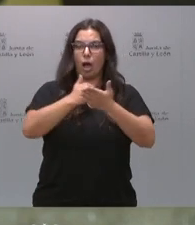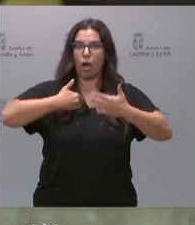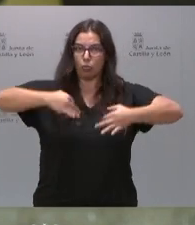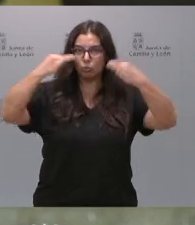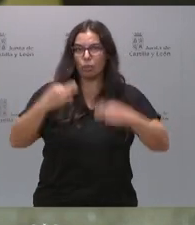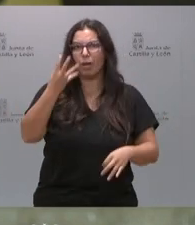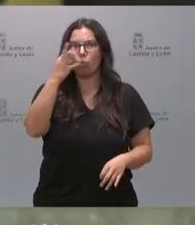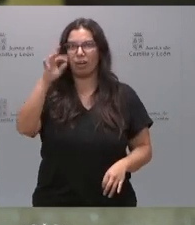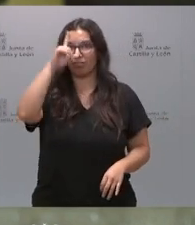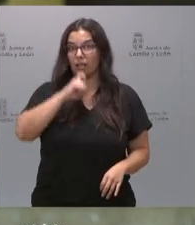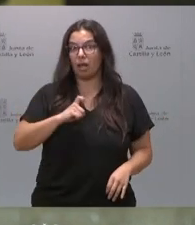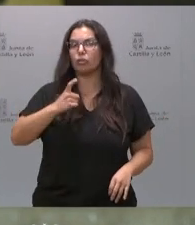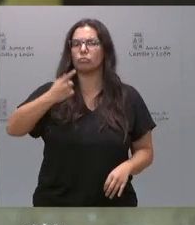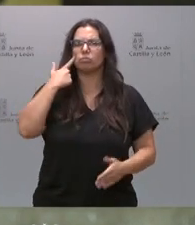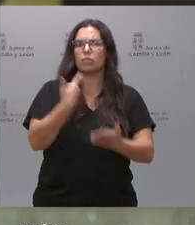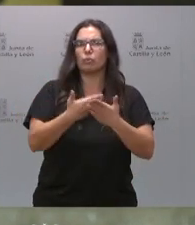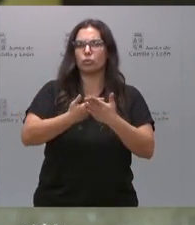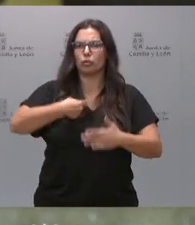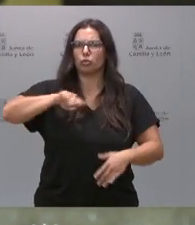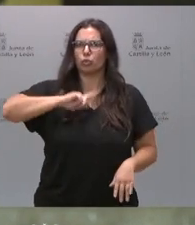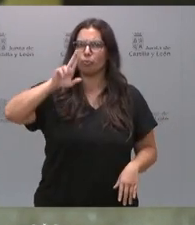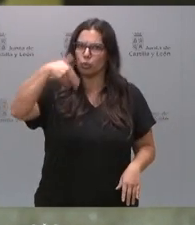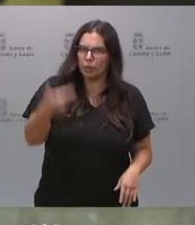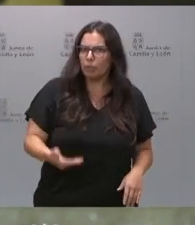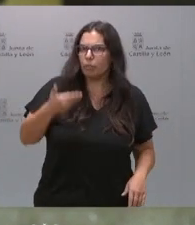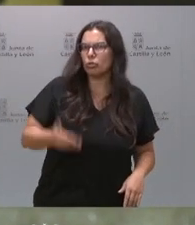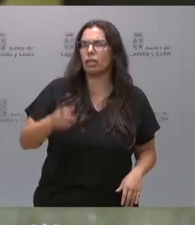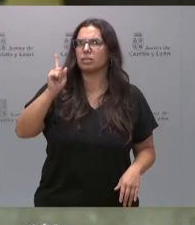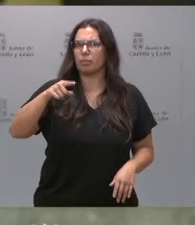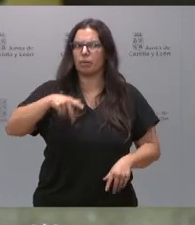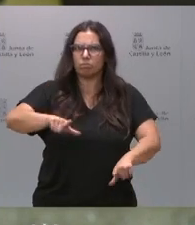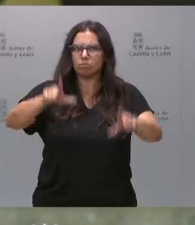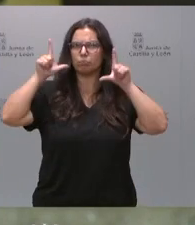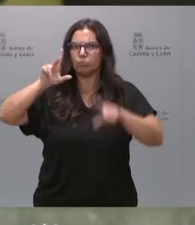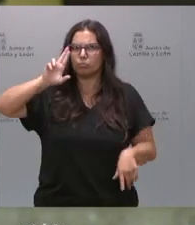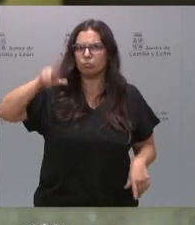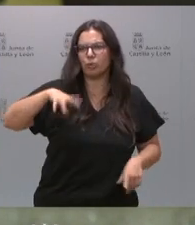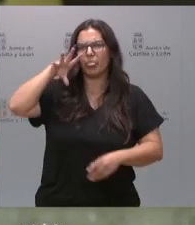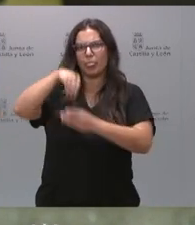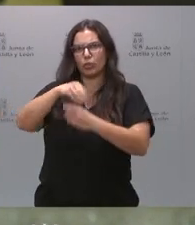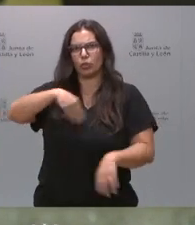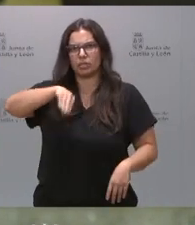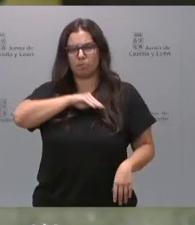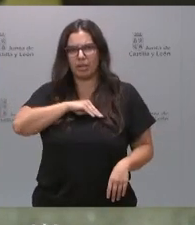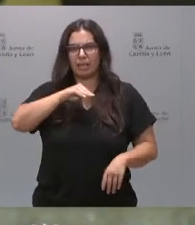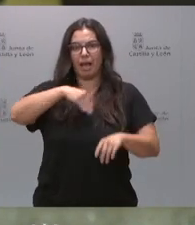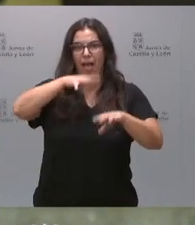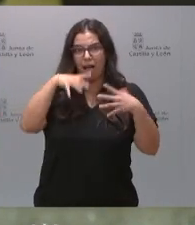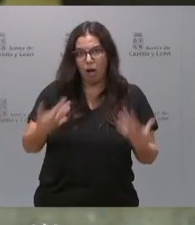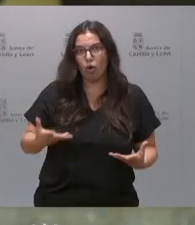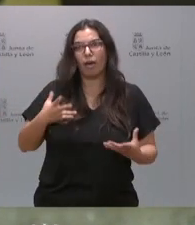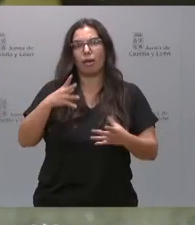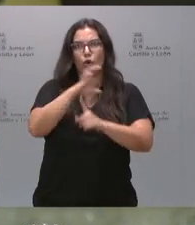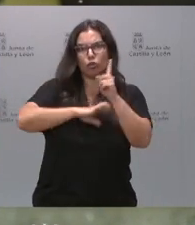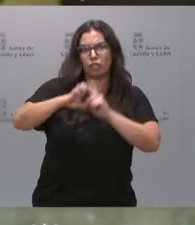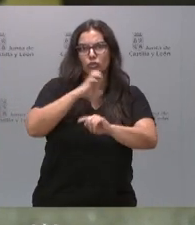nuestro peso, demostrando también nuestro protagonismo en la España actual, la España constitucional,